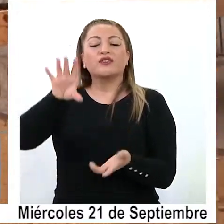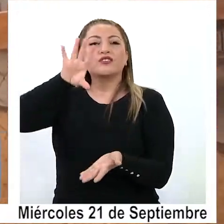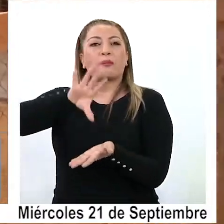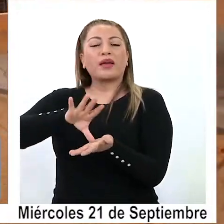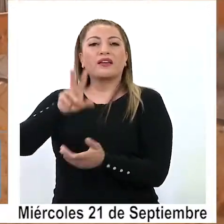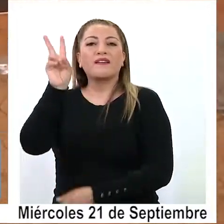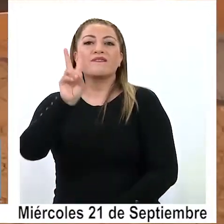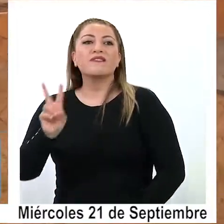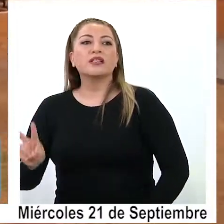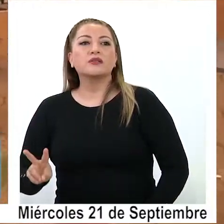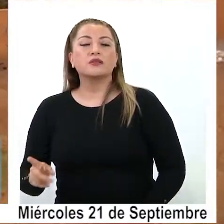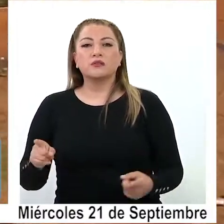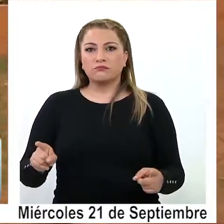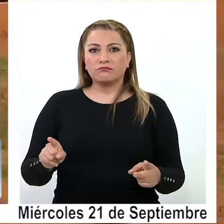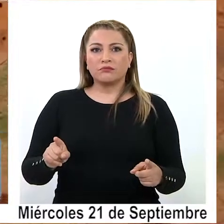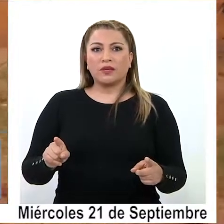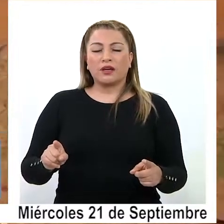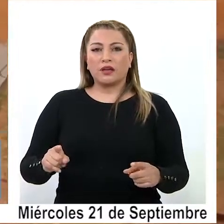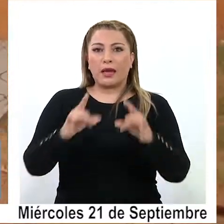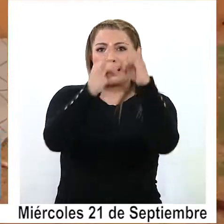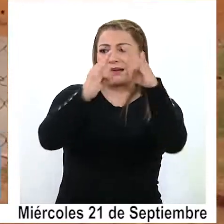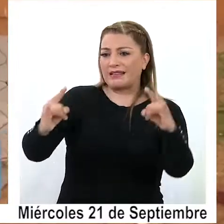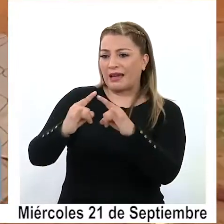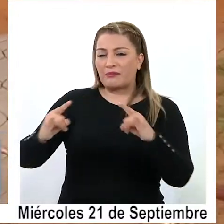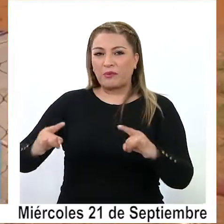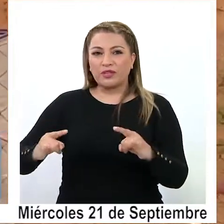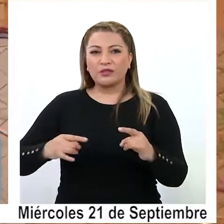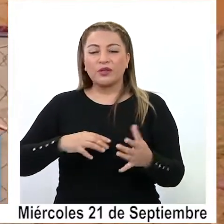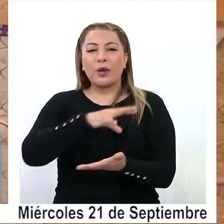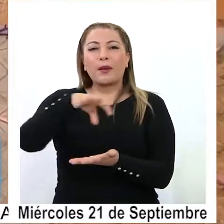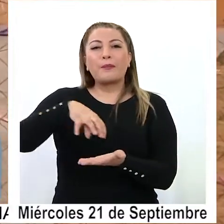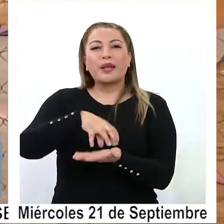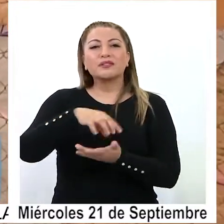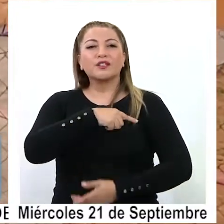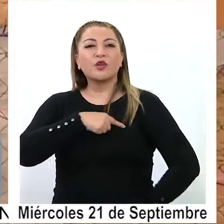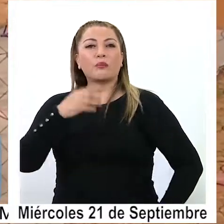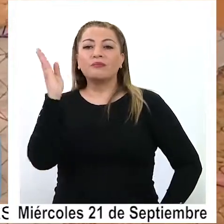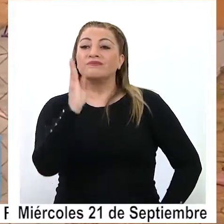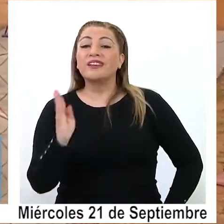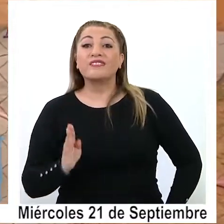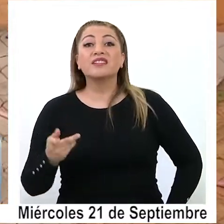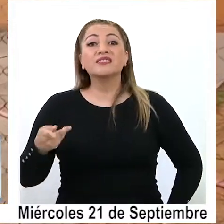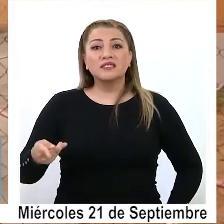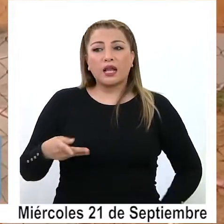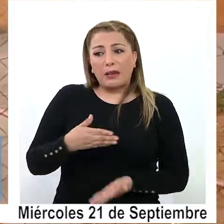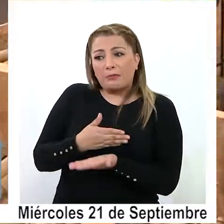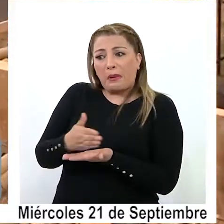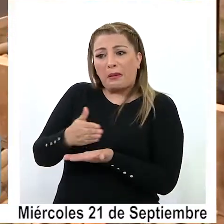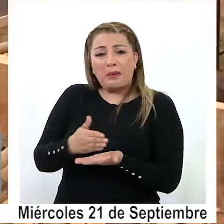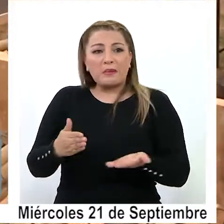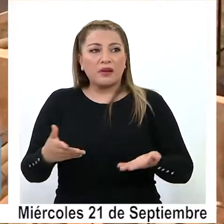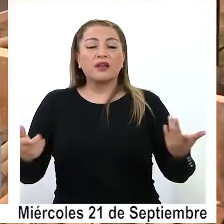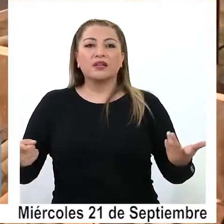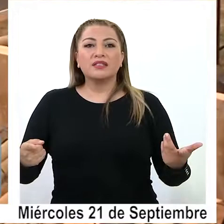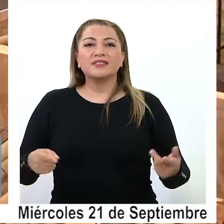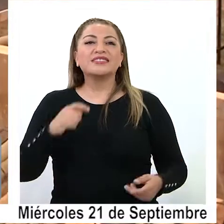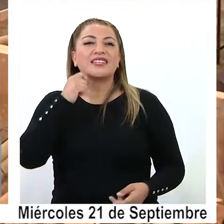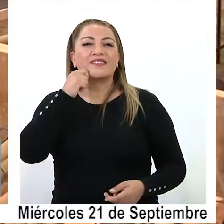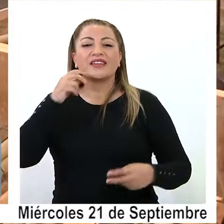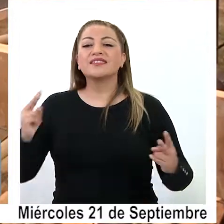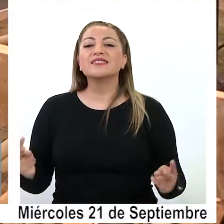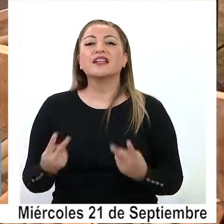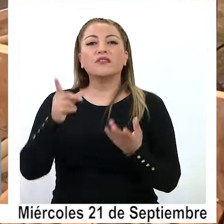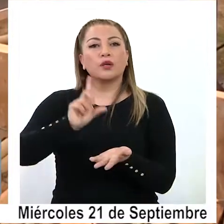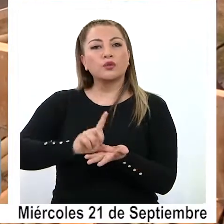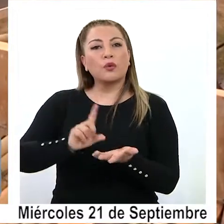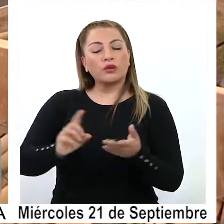desde un improvisado campamento en Plaza Brasil y pese a que la excusa fue recuperar los